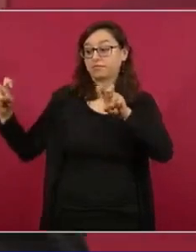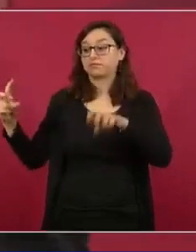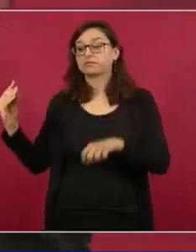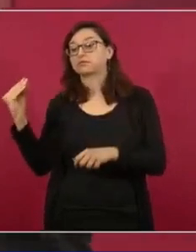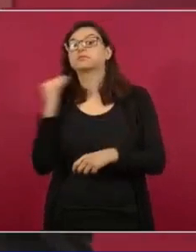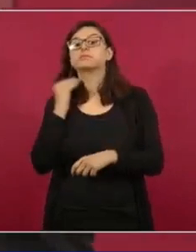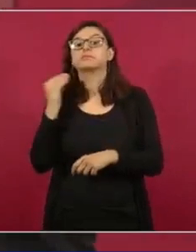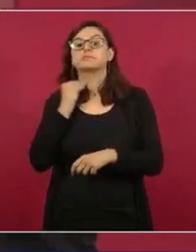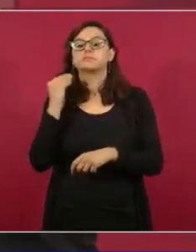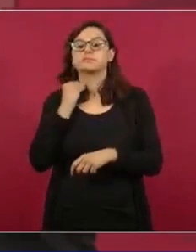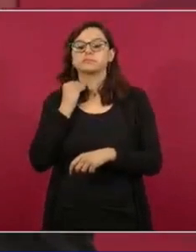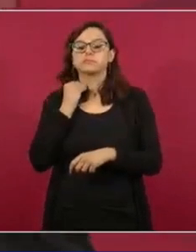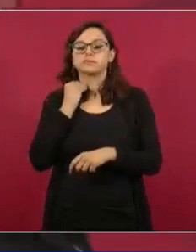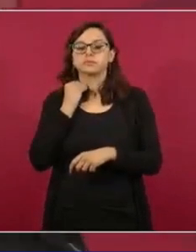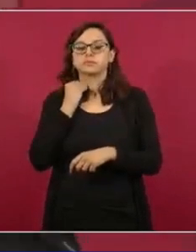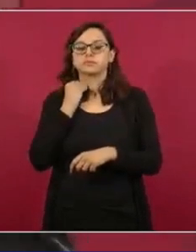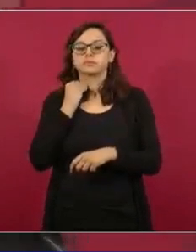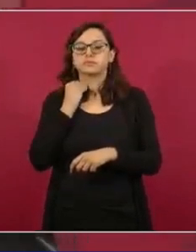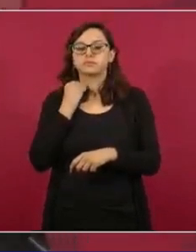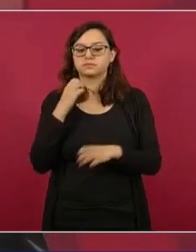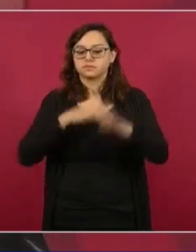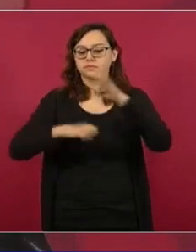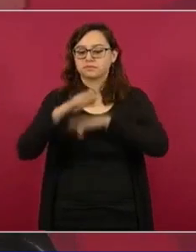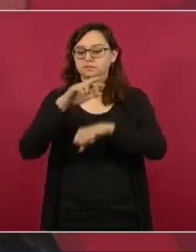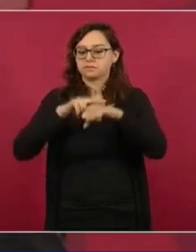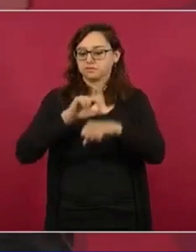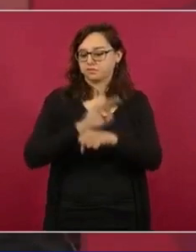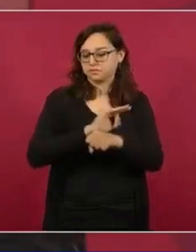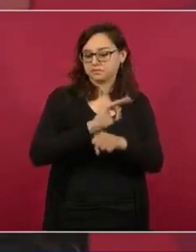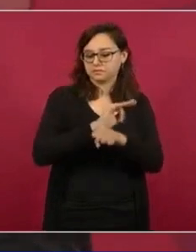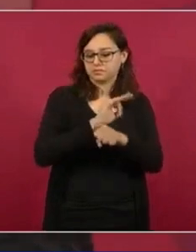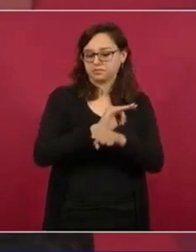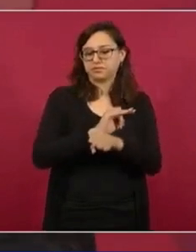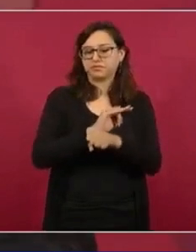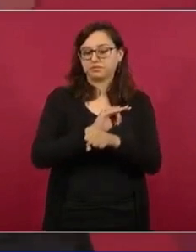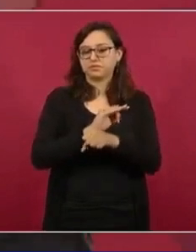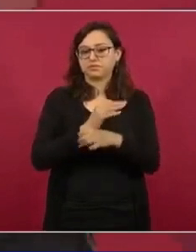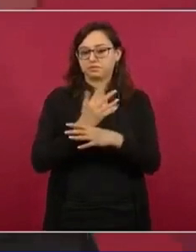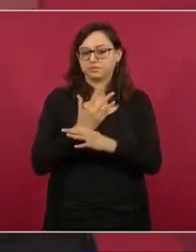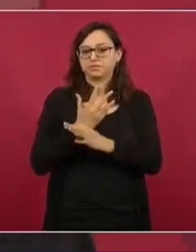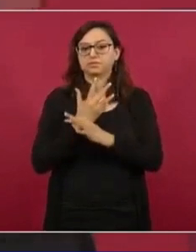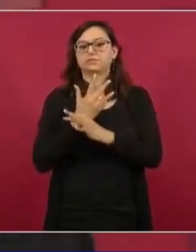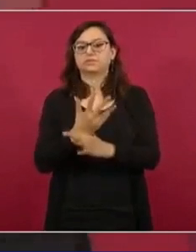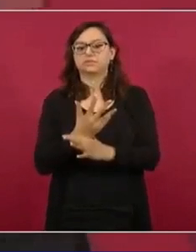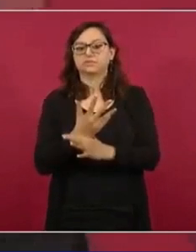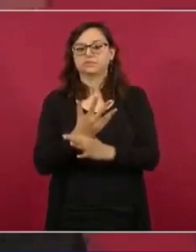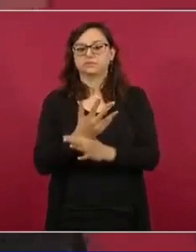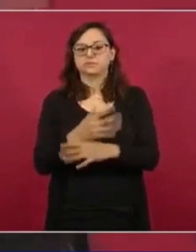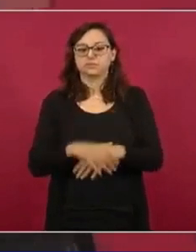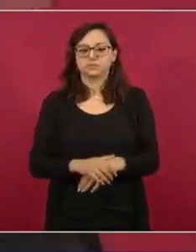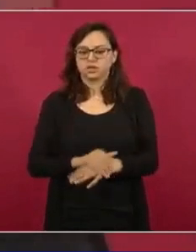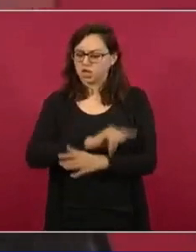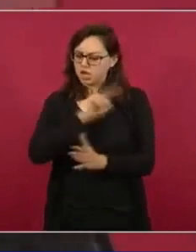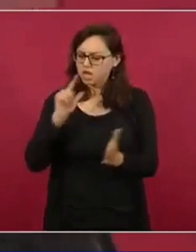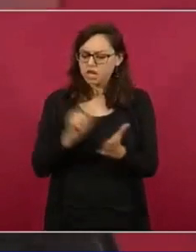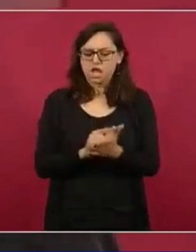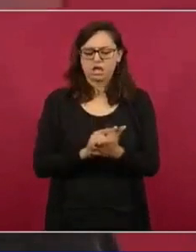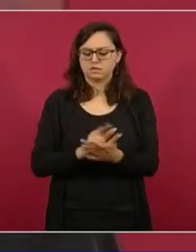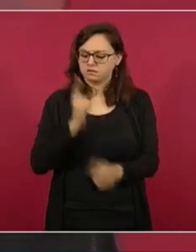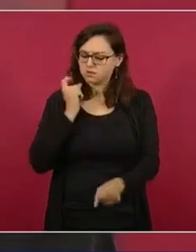de corte empresarial. Su estribillo era la ley es la ley,